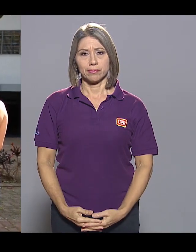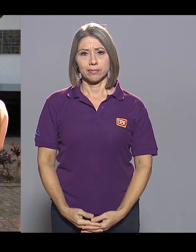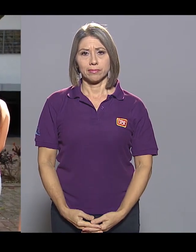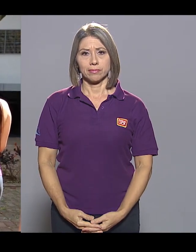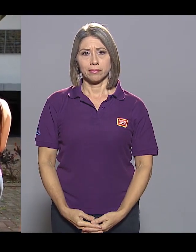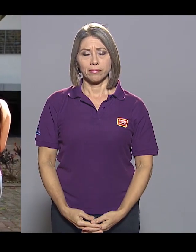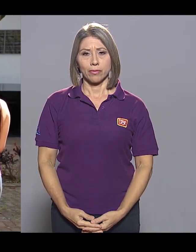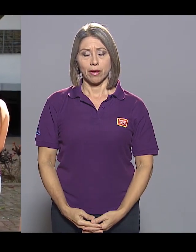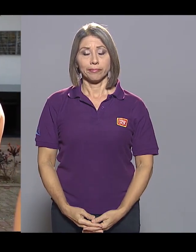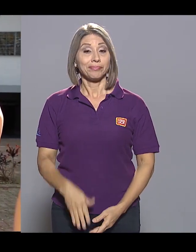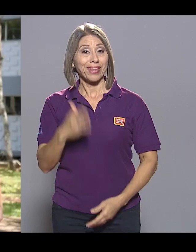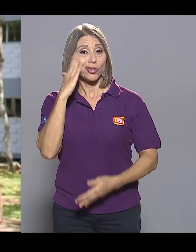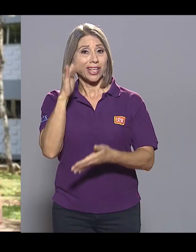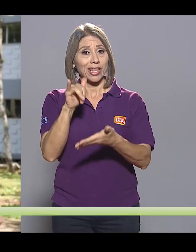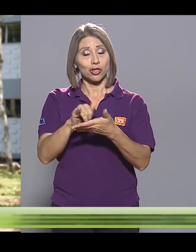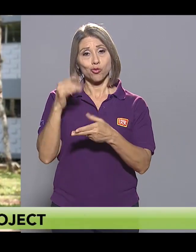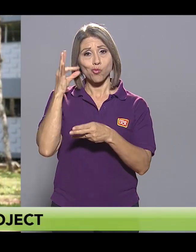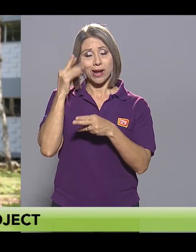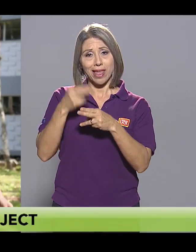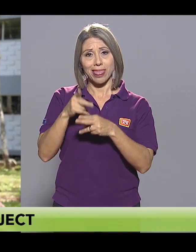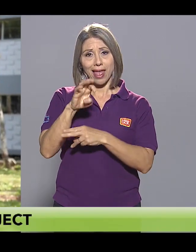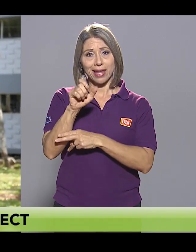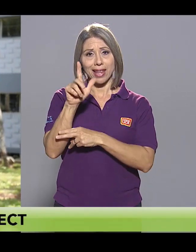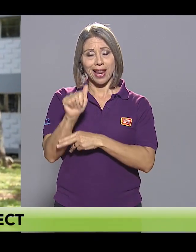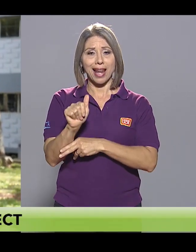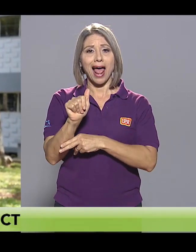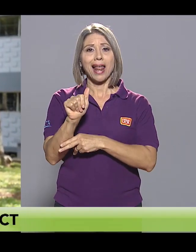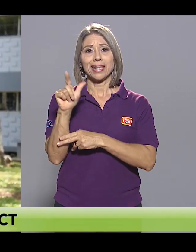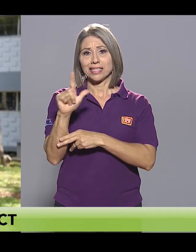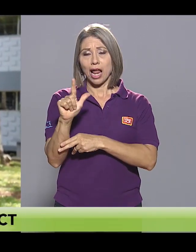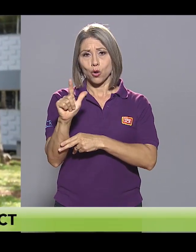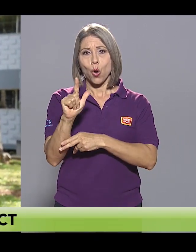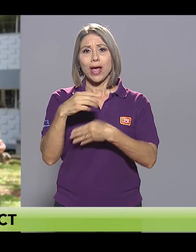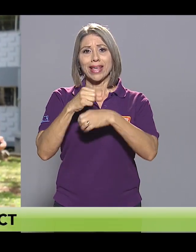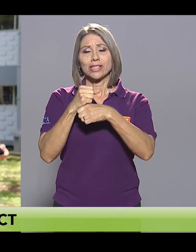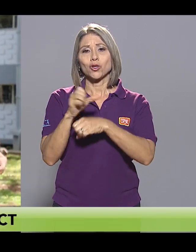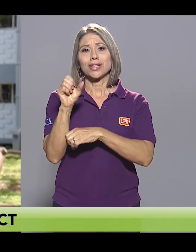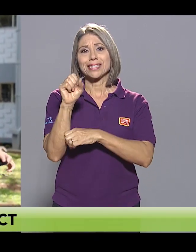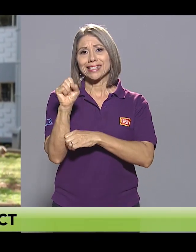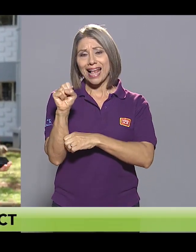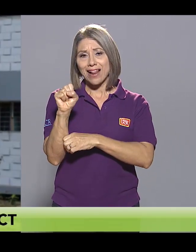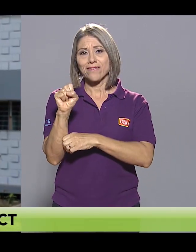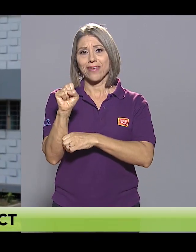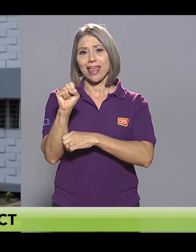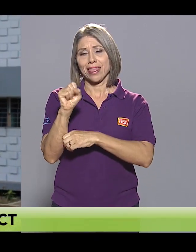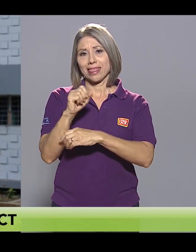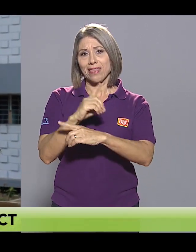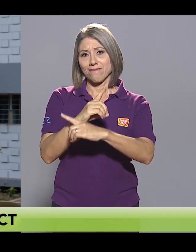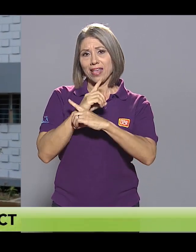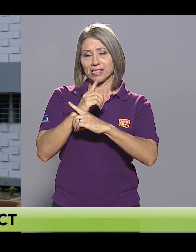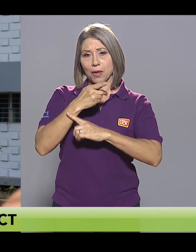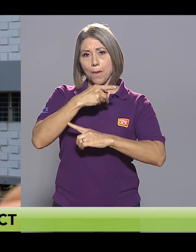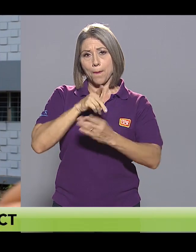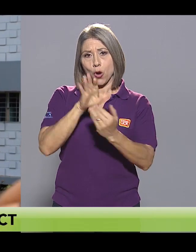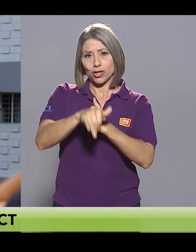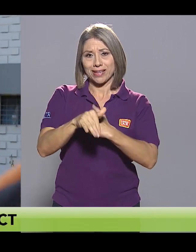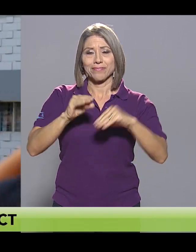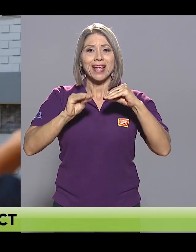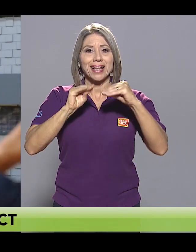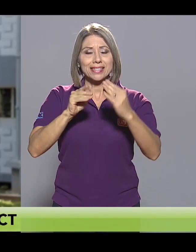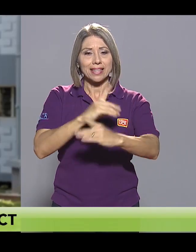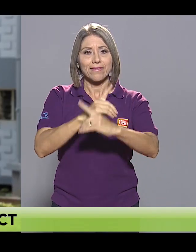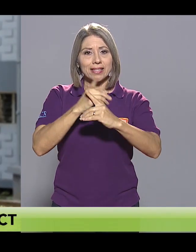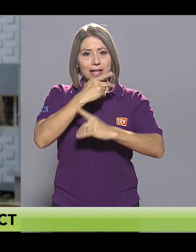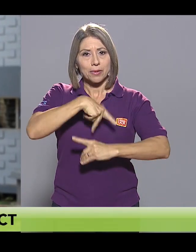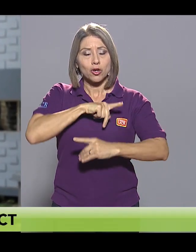Consciente de ello, Daniela Lizano creó Cell Defense Project e imparte clases de defensa personal. En conjunto con la